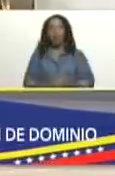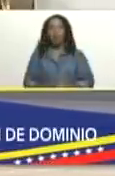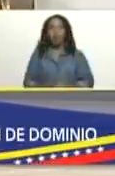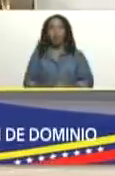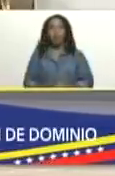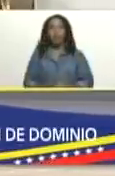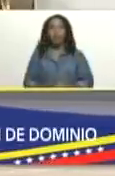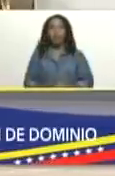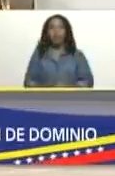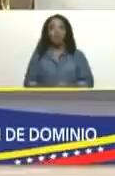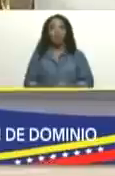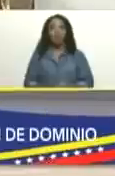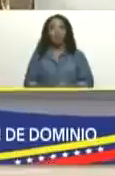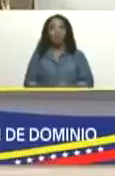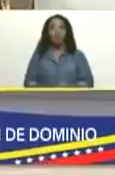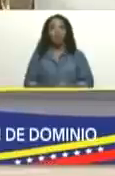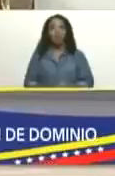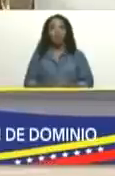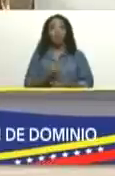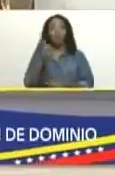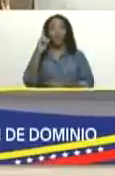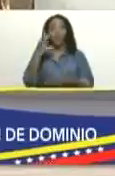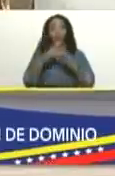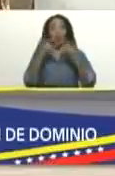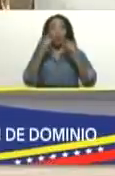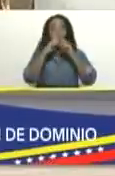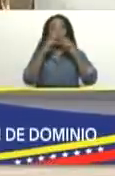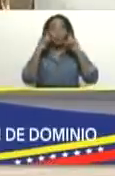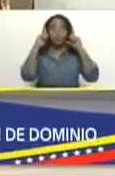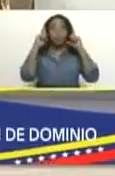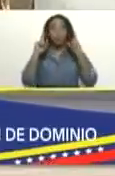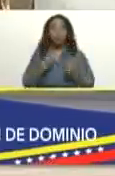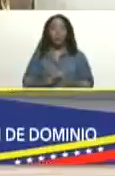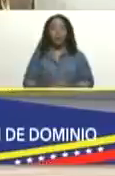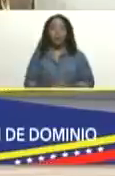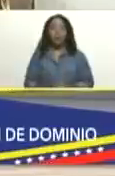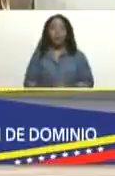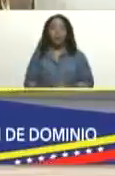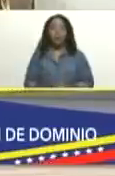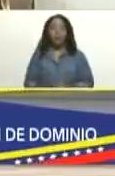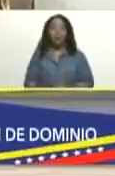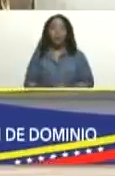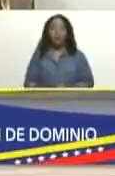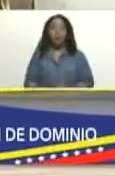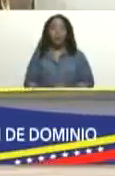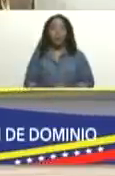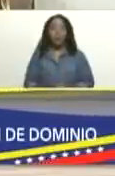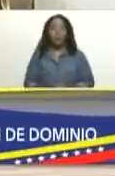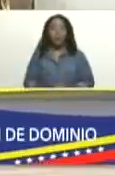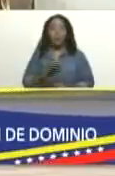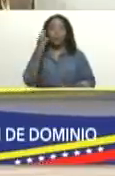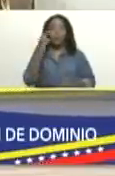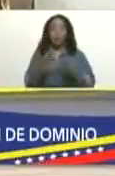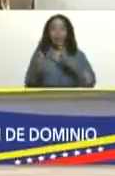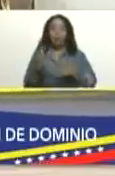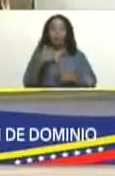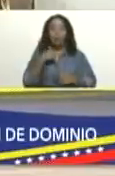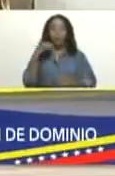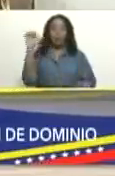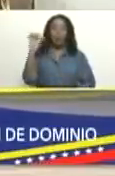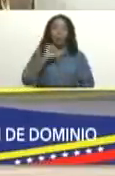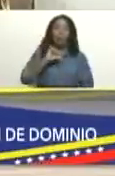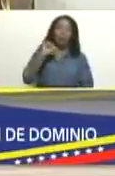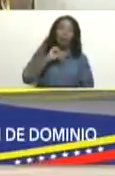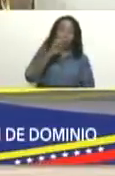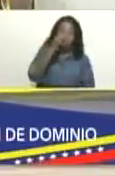Y ahora como de claro, uno no usa mascarilla, cualquier virulén que hay por ahí, ¡pum! y pega fuerte y también